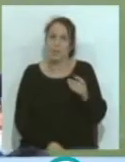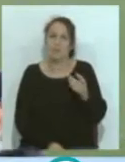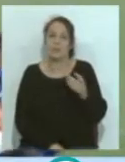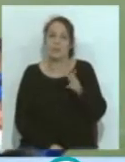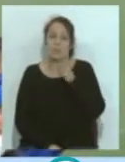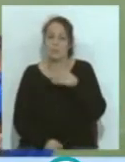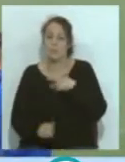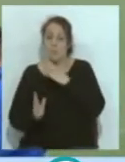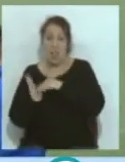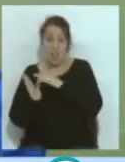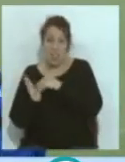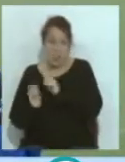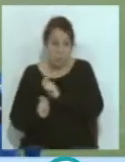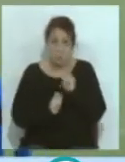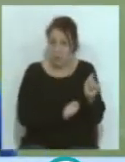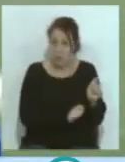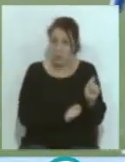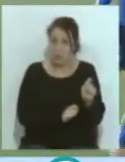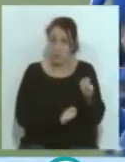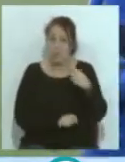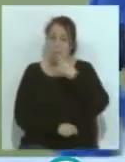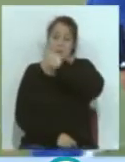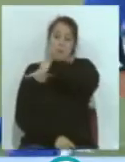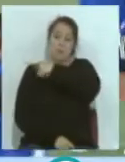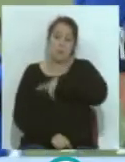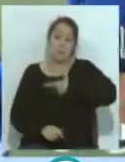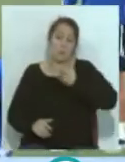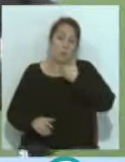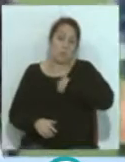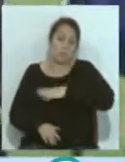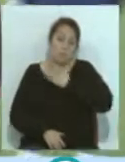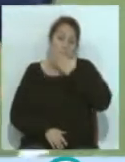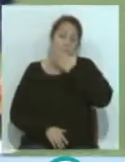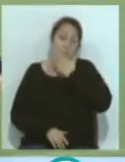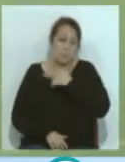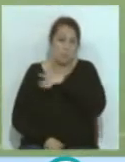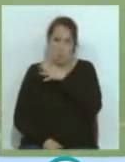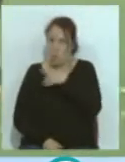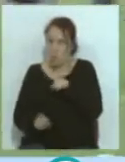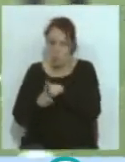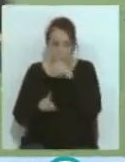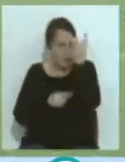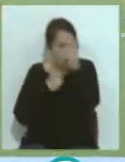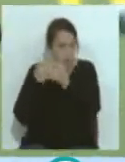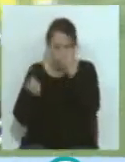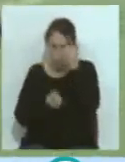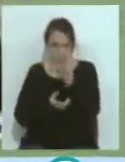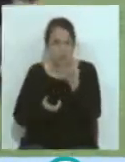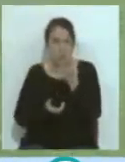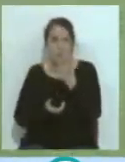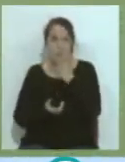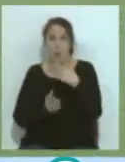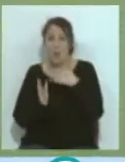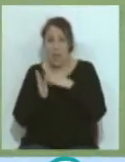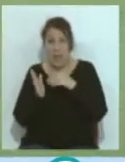del Valencia, que allá están haciendo su circo, porque es un verdadero circo, o sea, porque los mismos